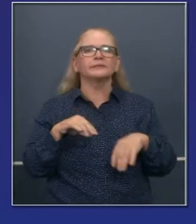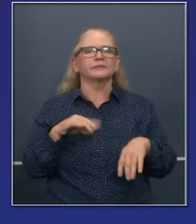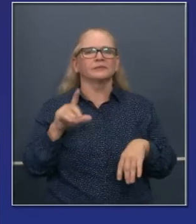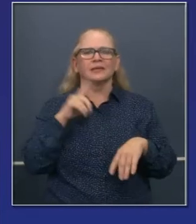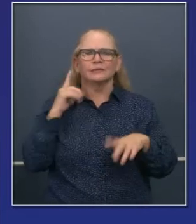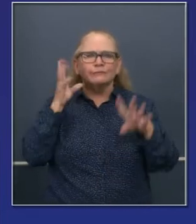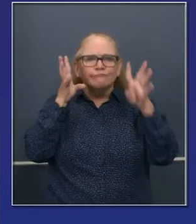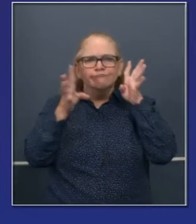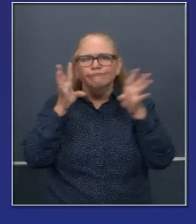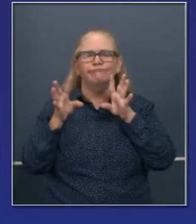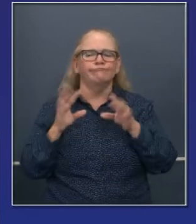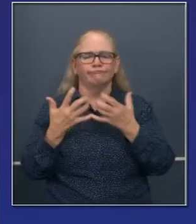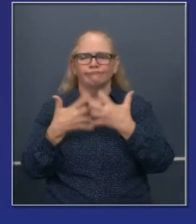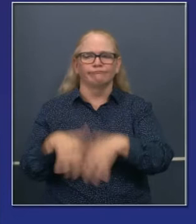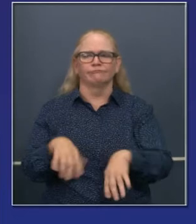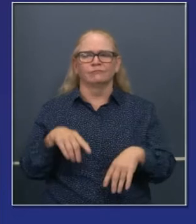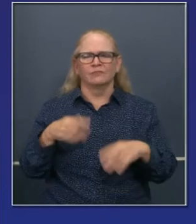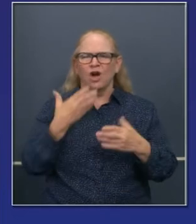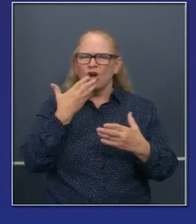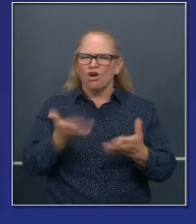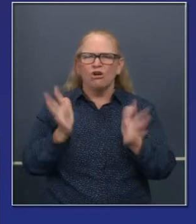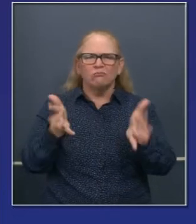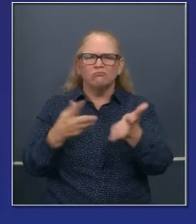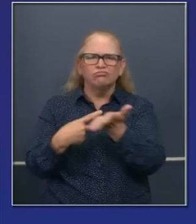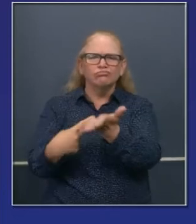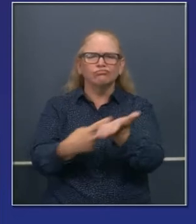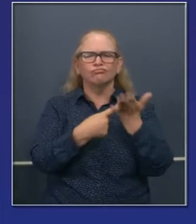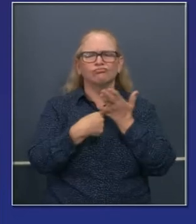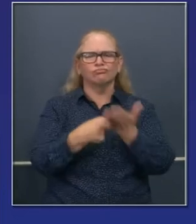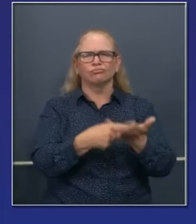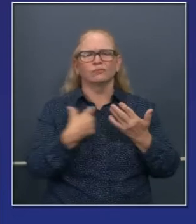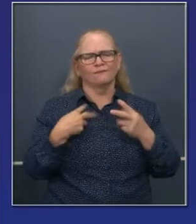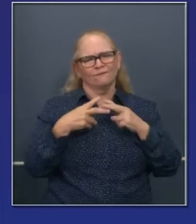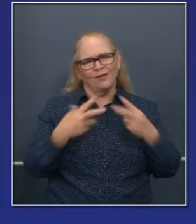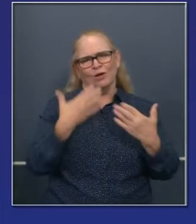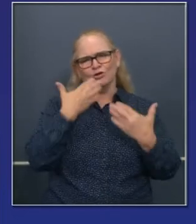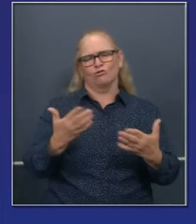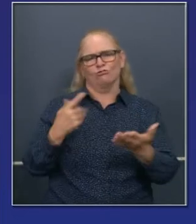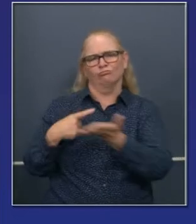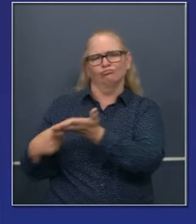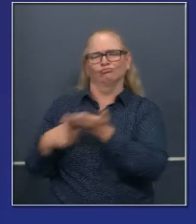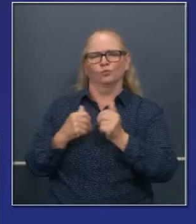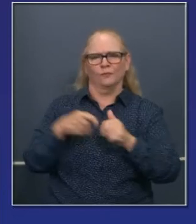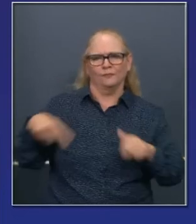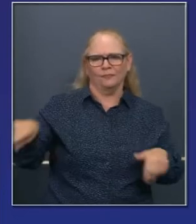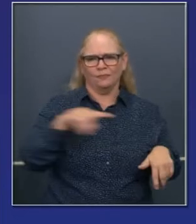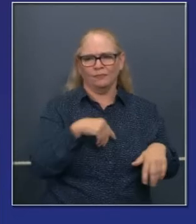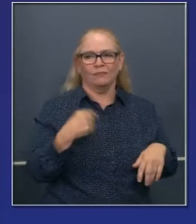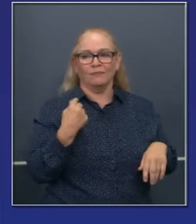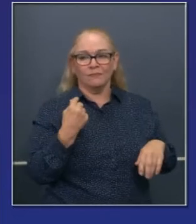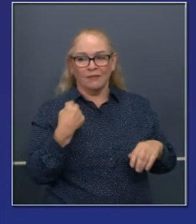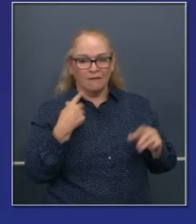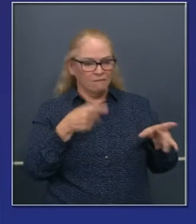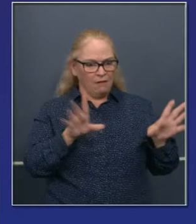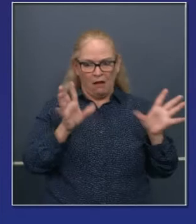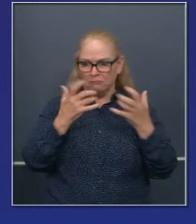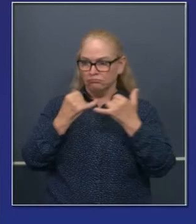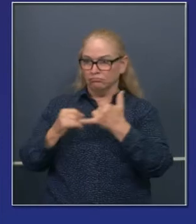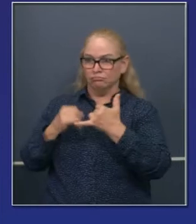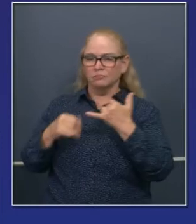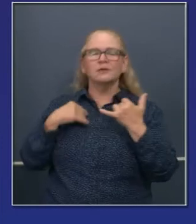constructivamente, incluso ayer, conversaciones muy importantes en este espacio y les daremos reseñas a ustedes